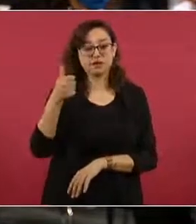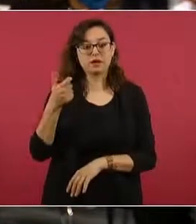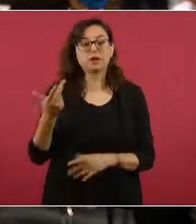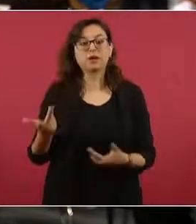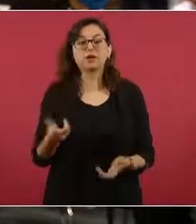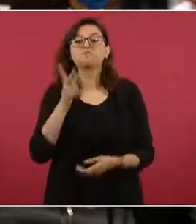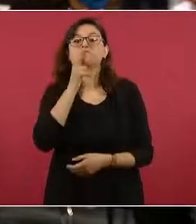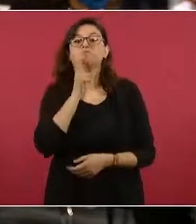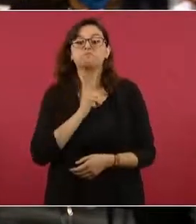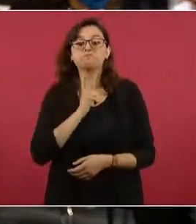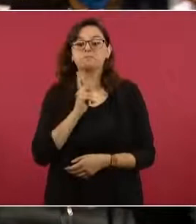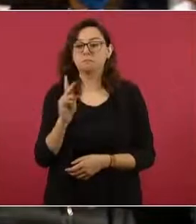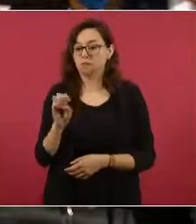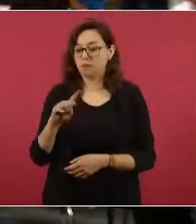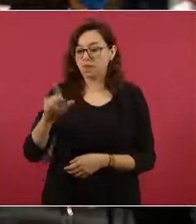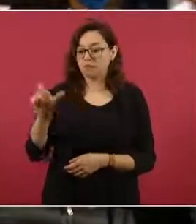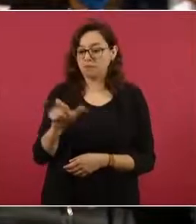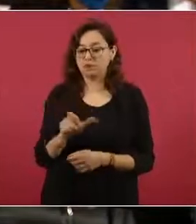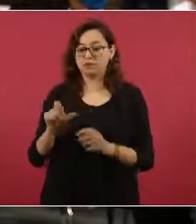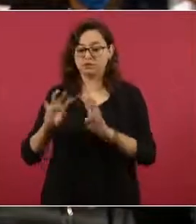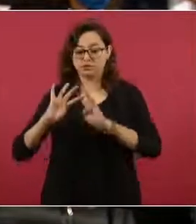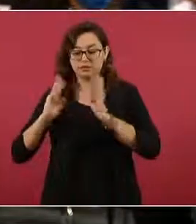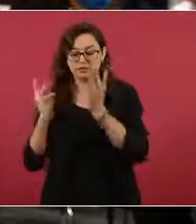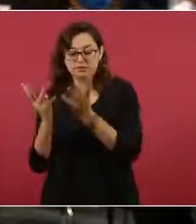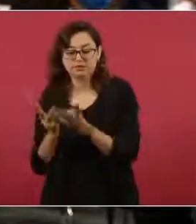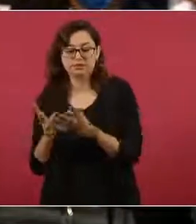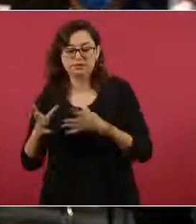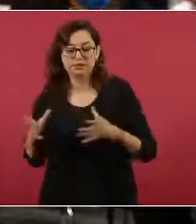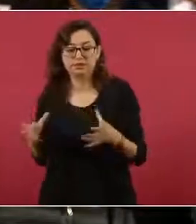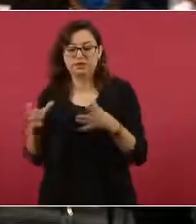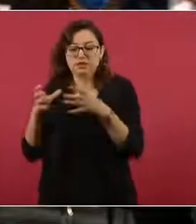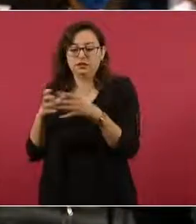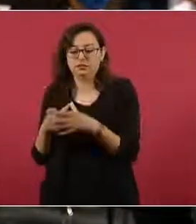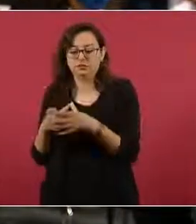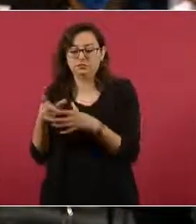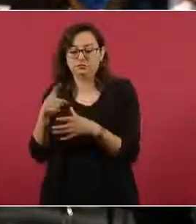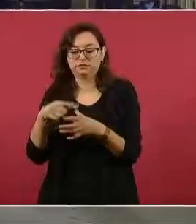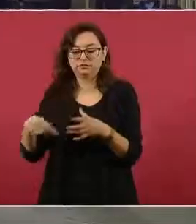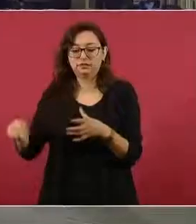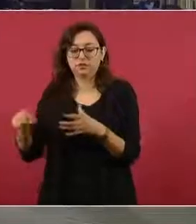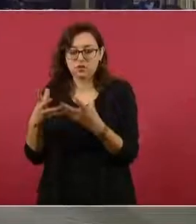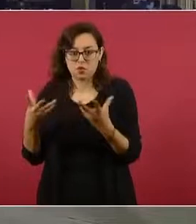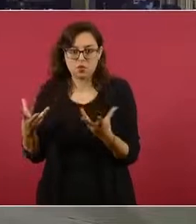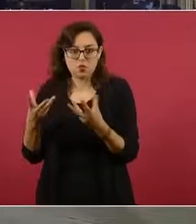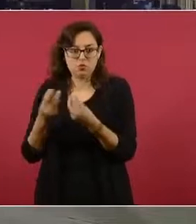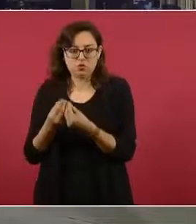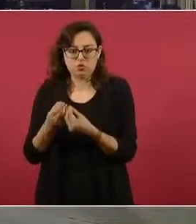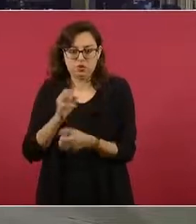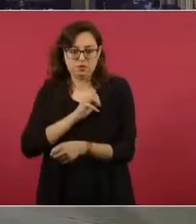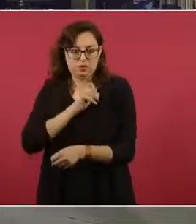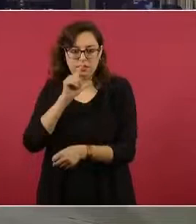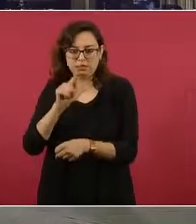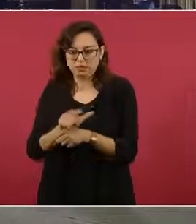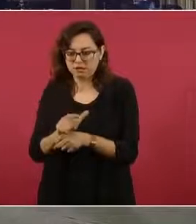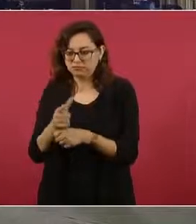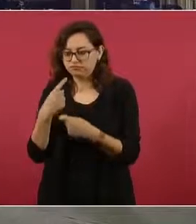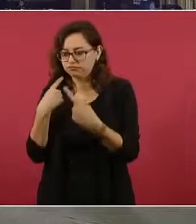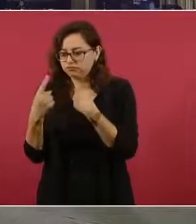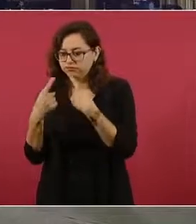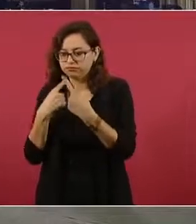Petróleos Mexicanos sesionó de forma extraordinaria para decidir ampliar